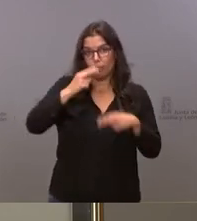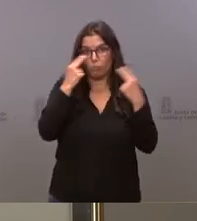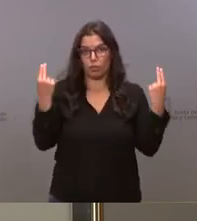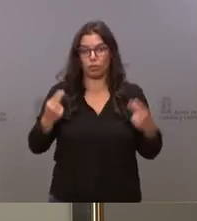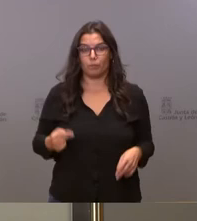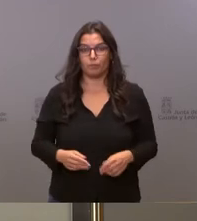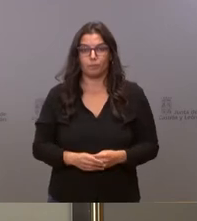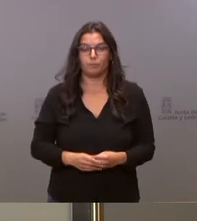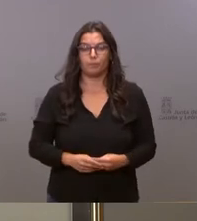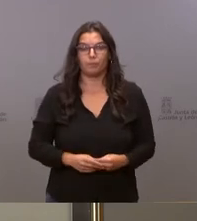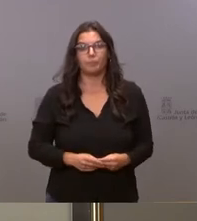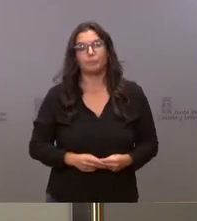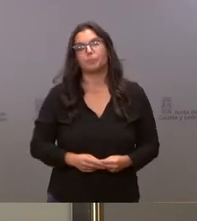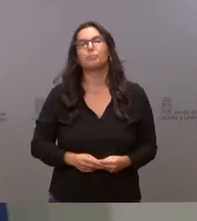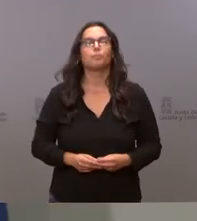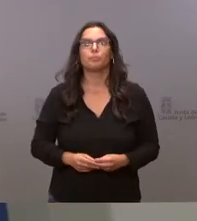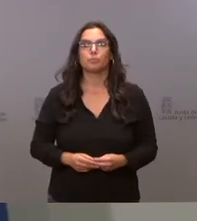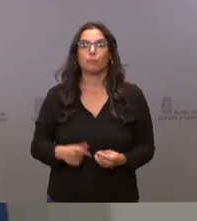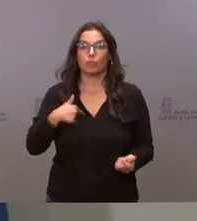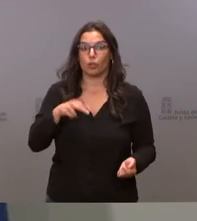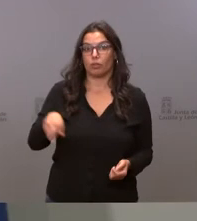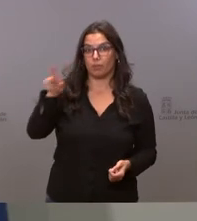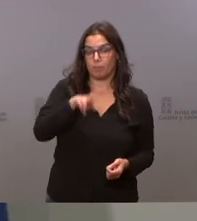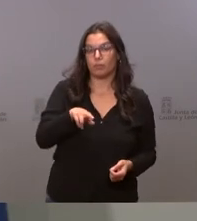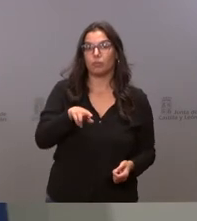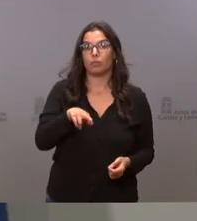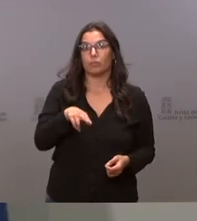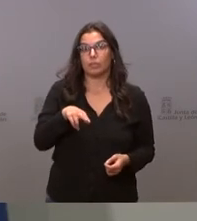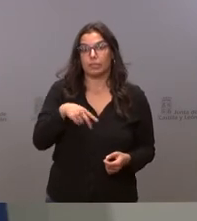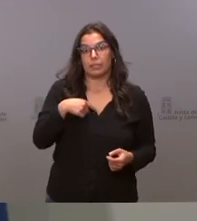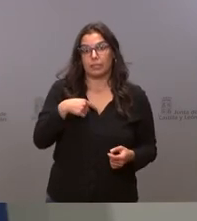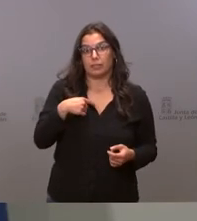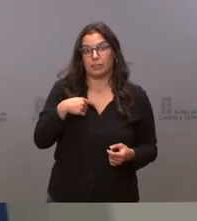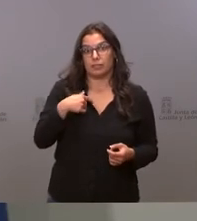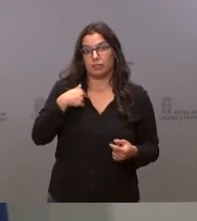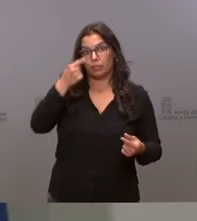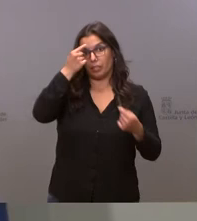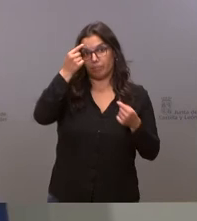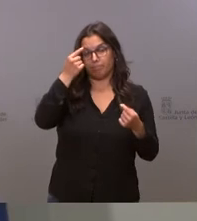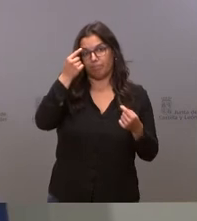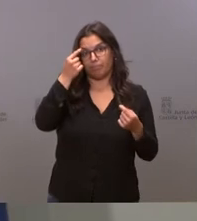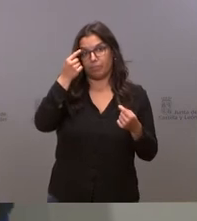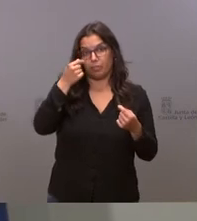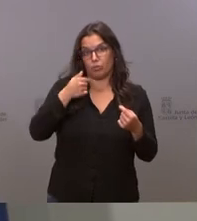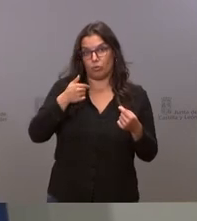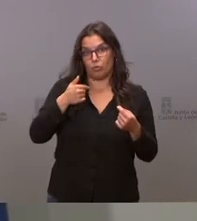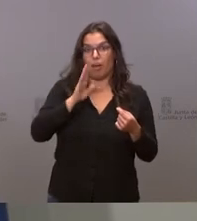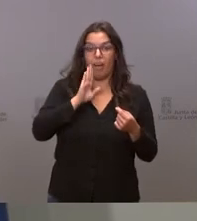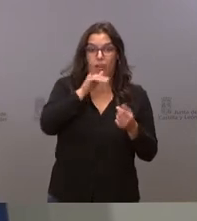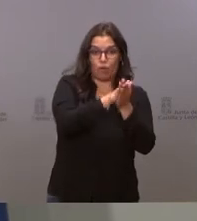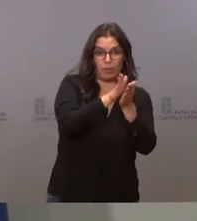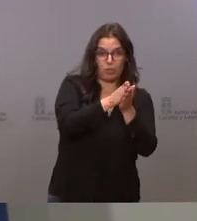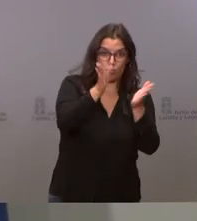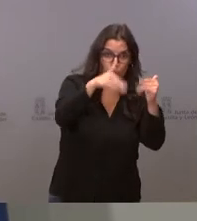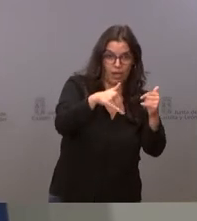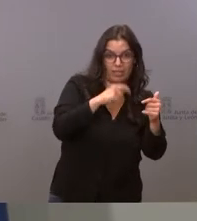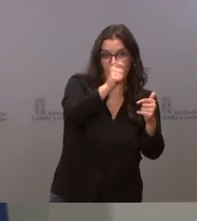en este ámbito insisto que le pasaremos los datos porque me ha perdido los datos y no los tengo para él pues tampoco los